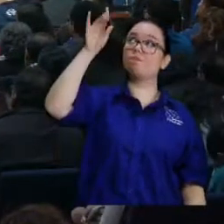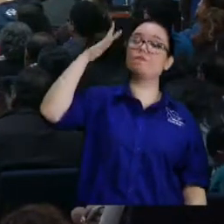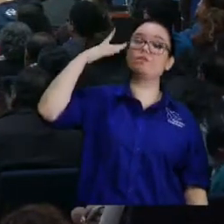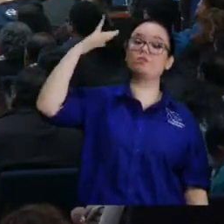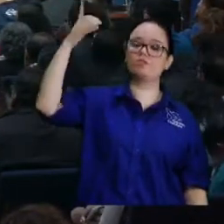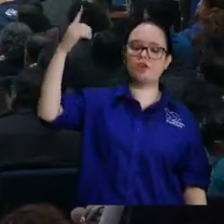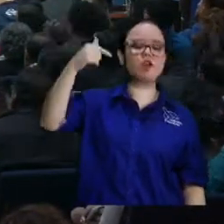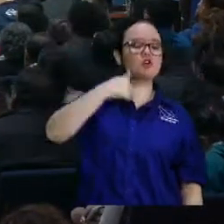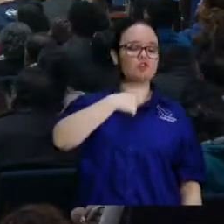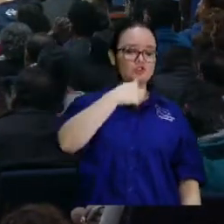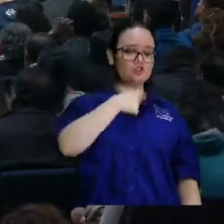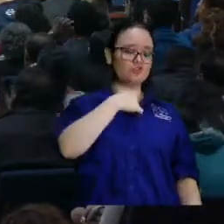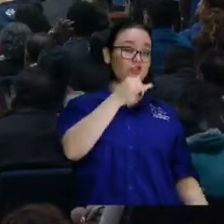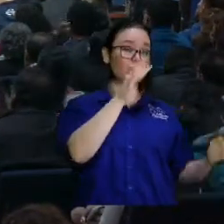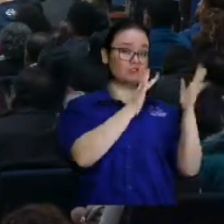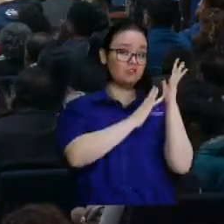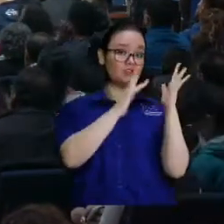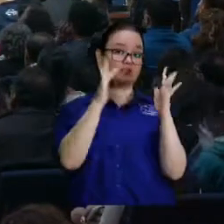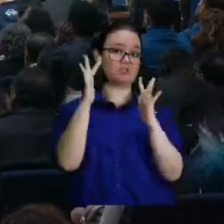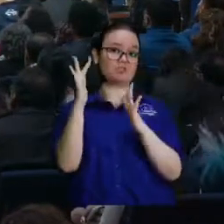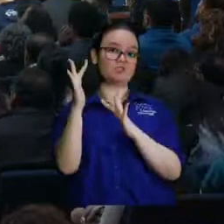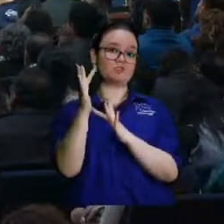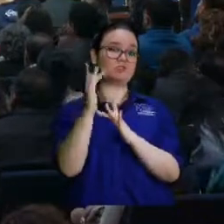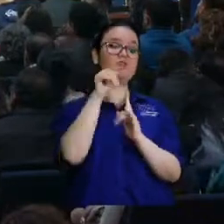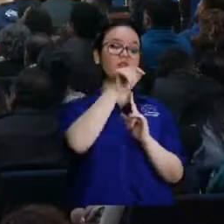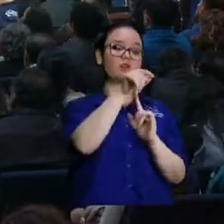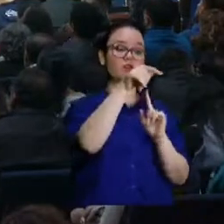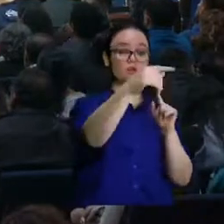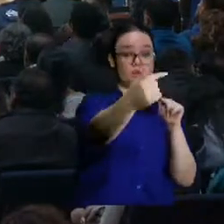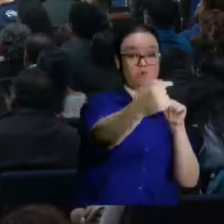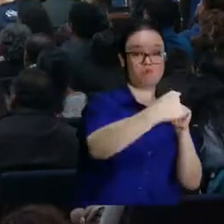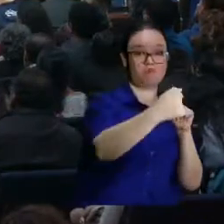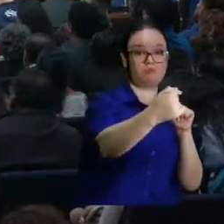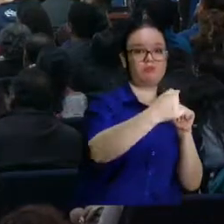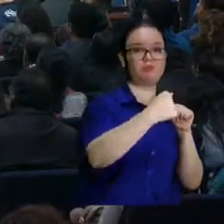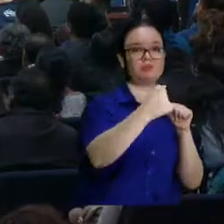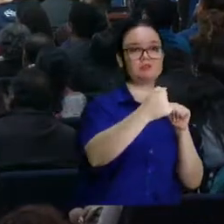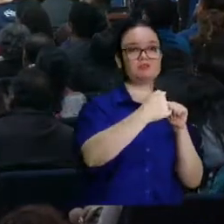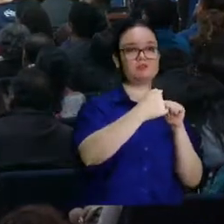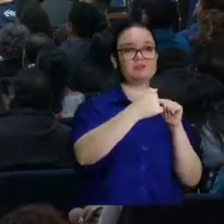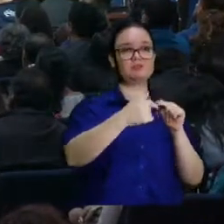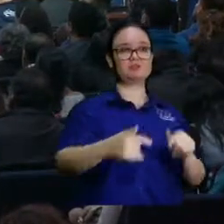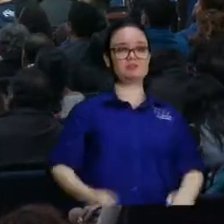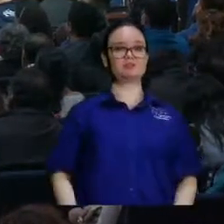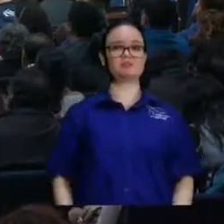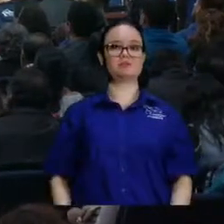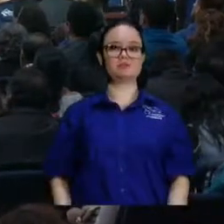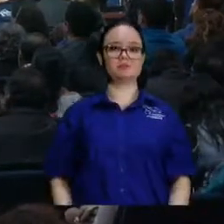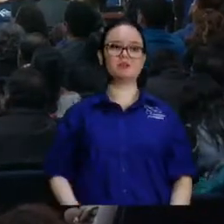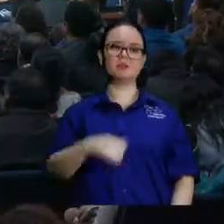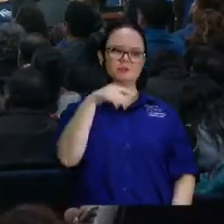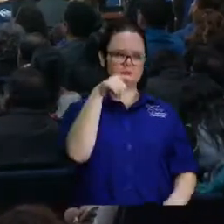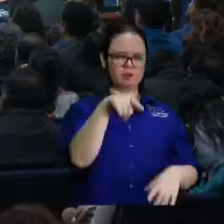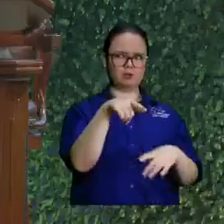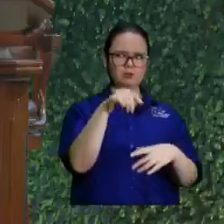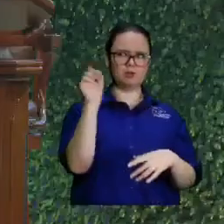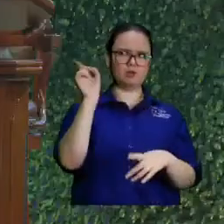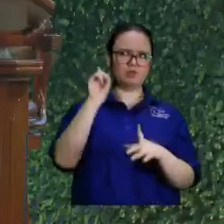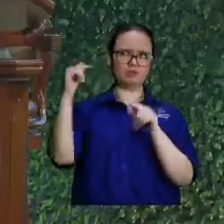yo soy Jesús a quien tú persigues pero él no estaba persiguiendo a Jesús él estaba persiguiendo a la iglesia